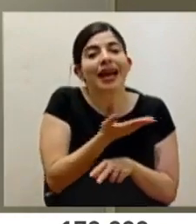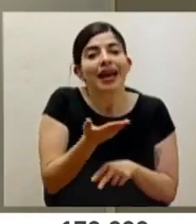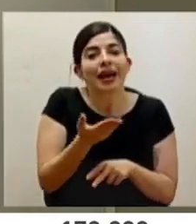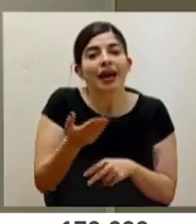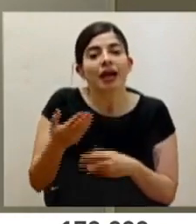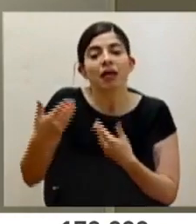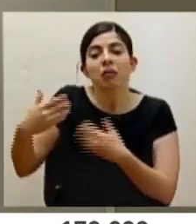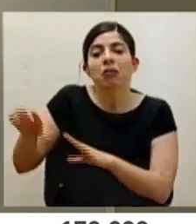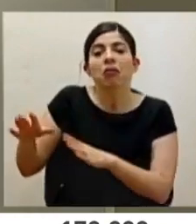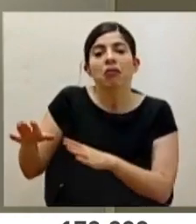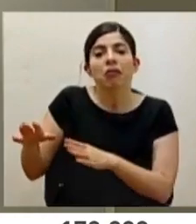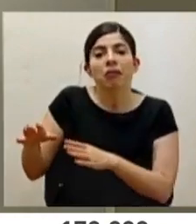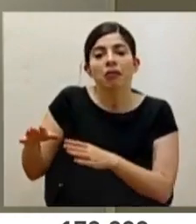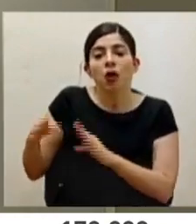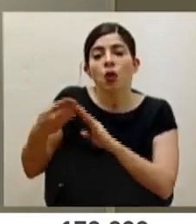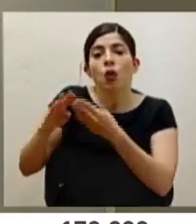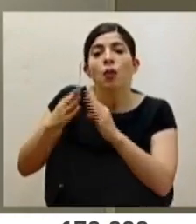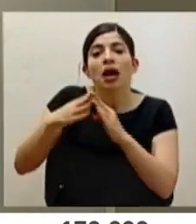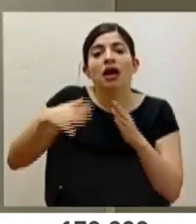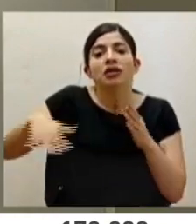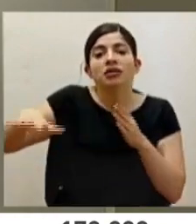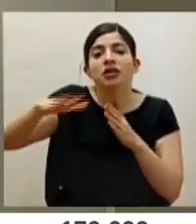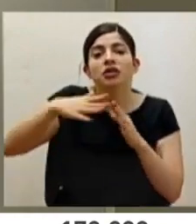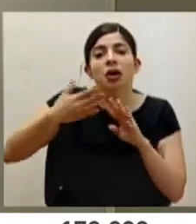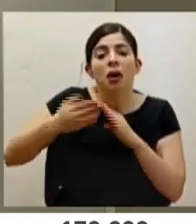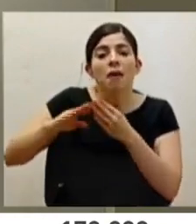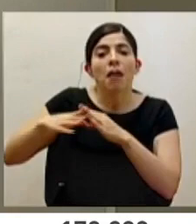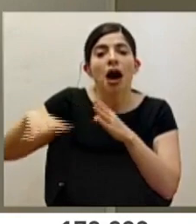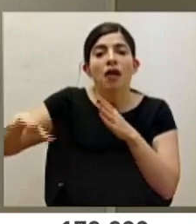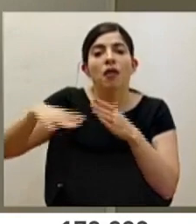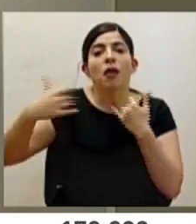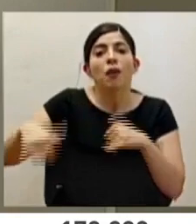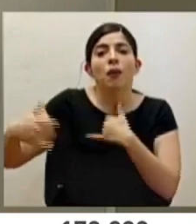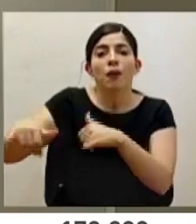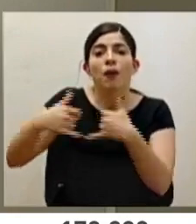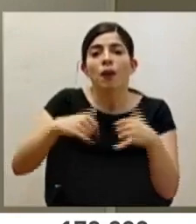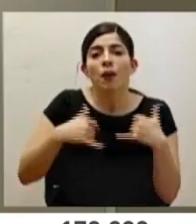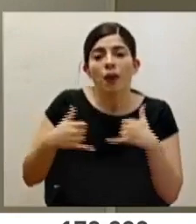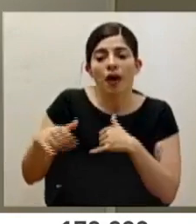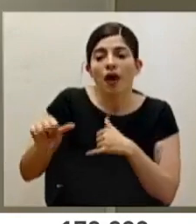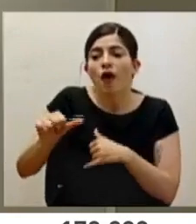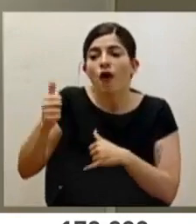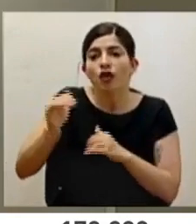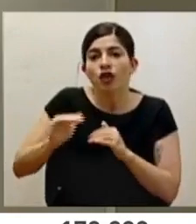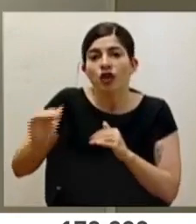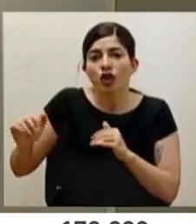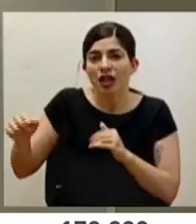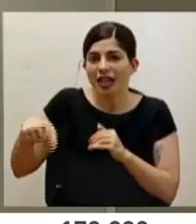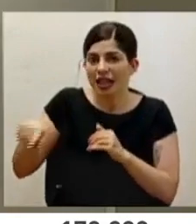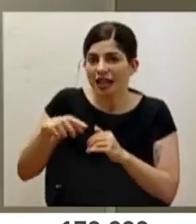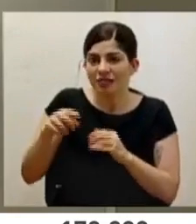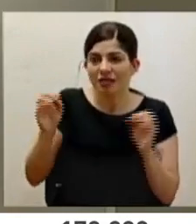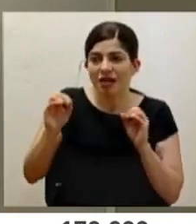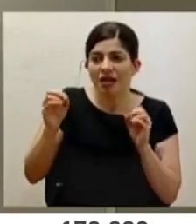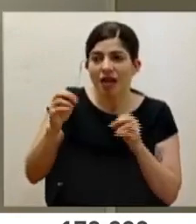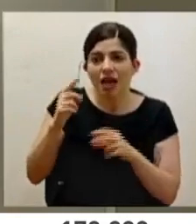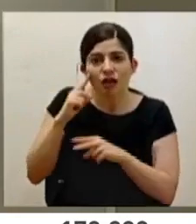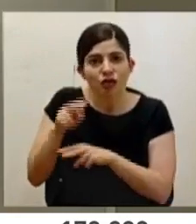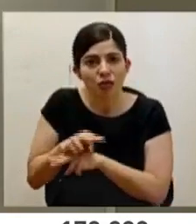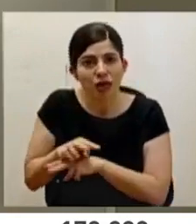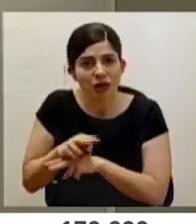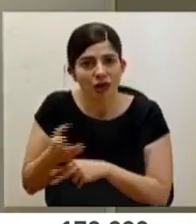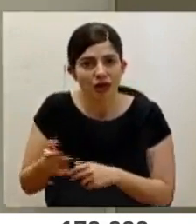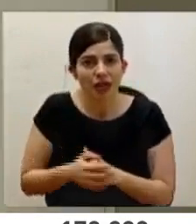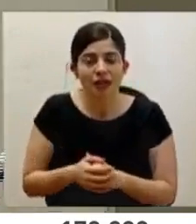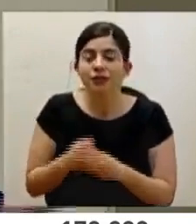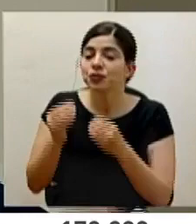realidad en las urbanizaciones, en los barrios, jugando por donde sea con otros chiquitos que no necesariamente se están vigilando, se están cumpliendo con